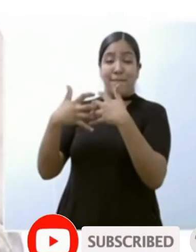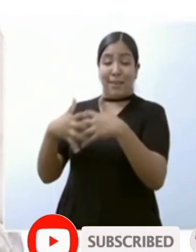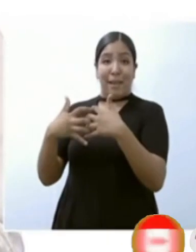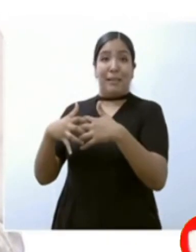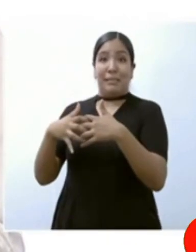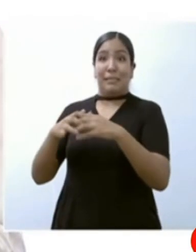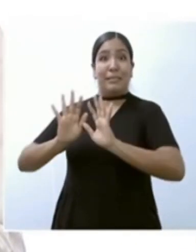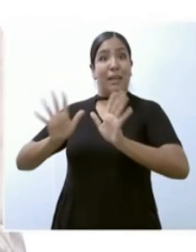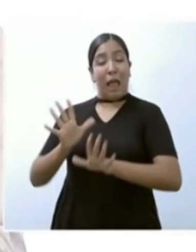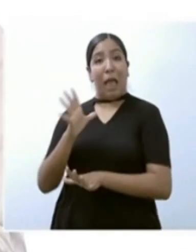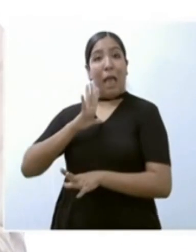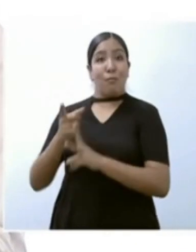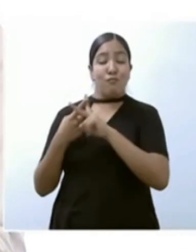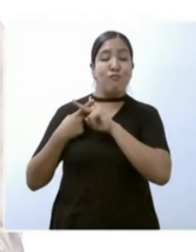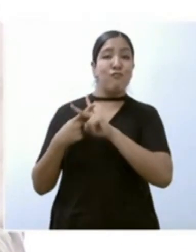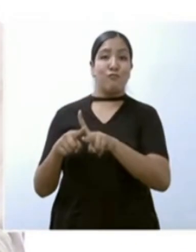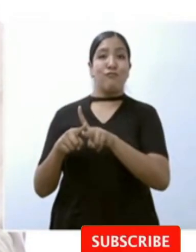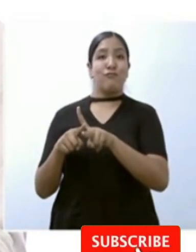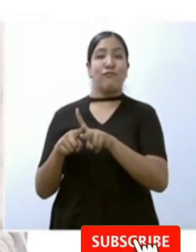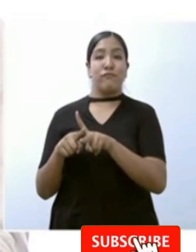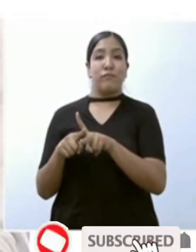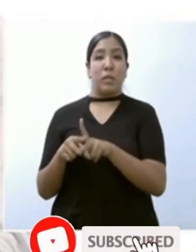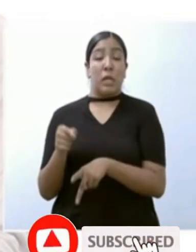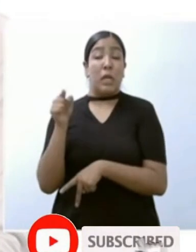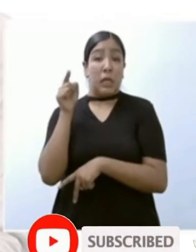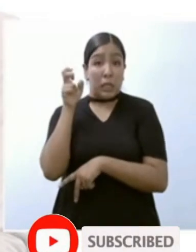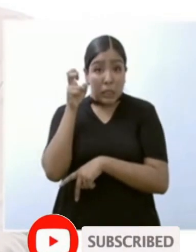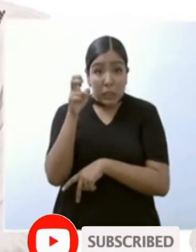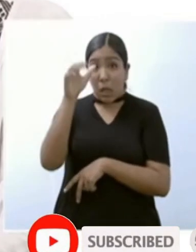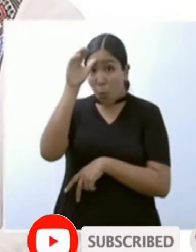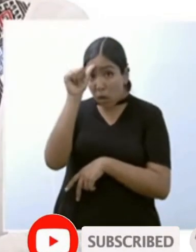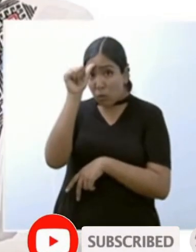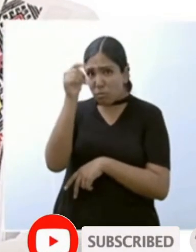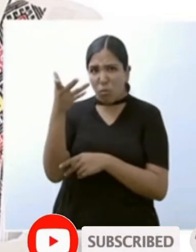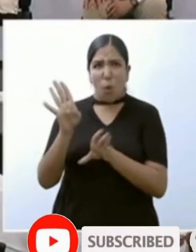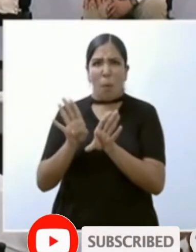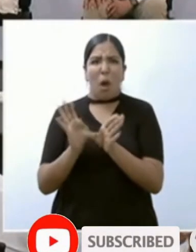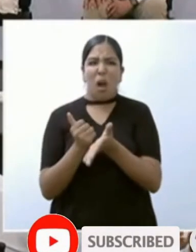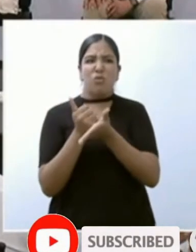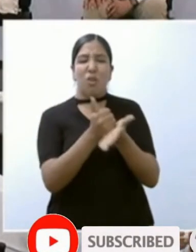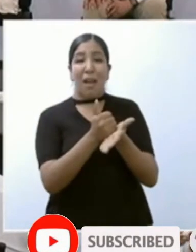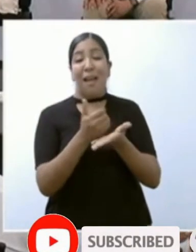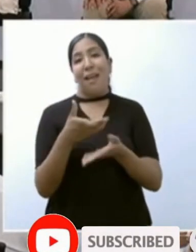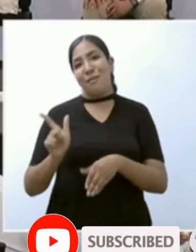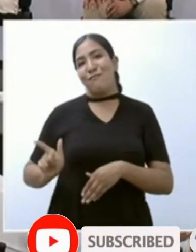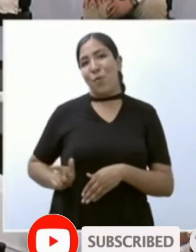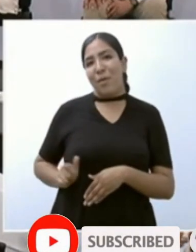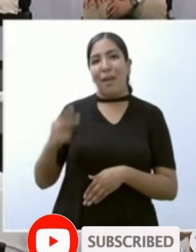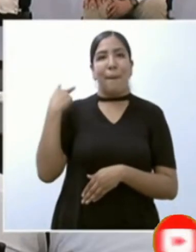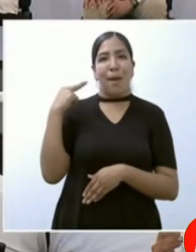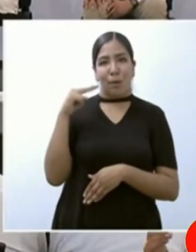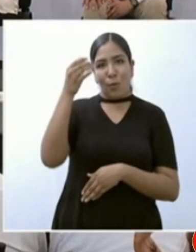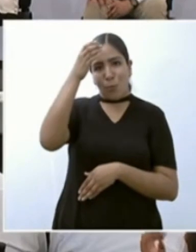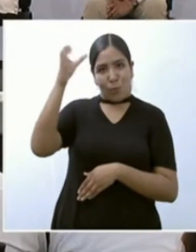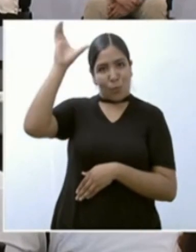ayudó mucho el gobernador de Veracruz Huitláhuatl García y la presidenta